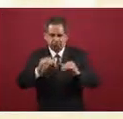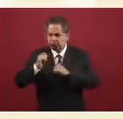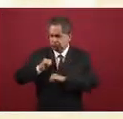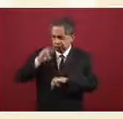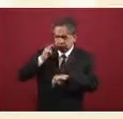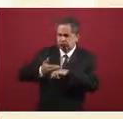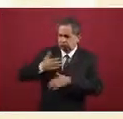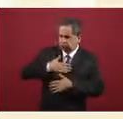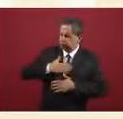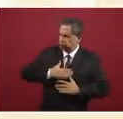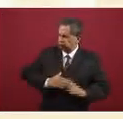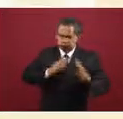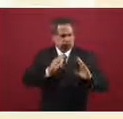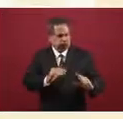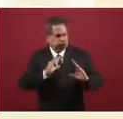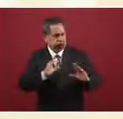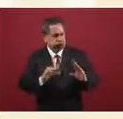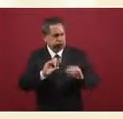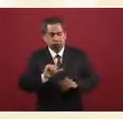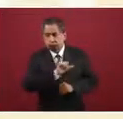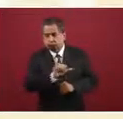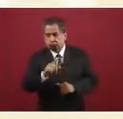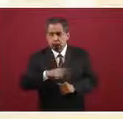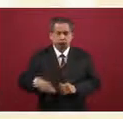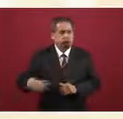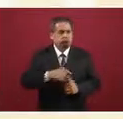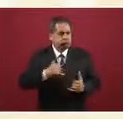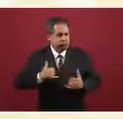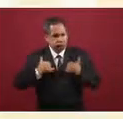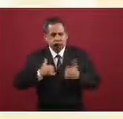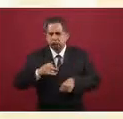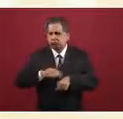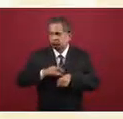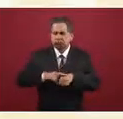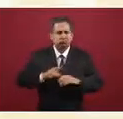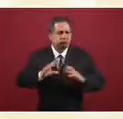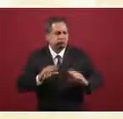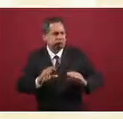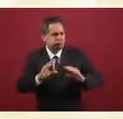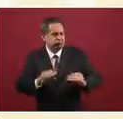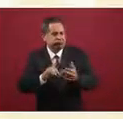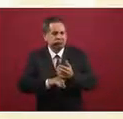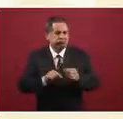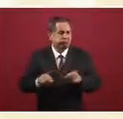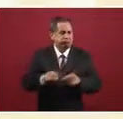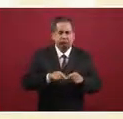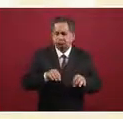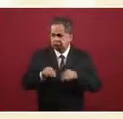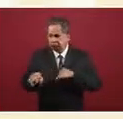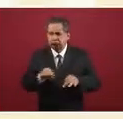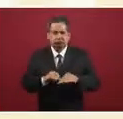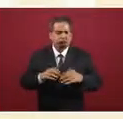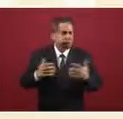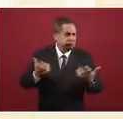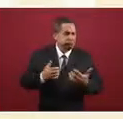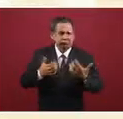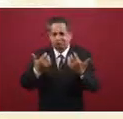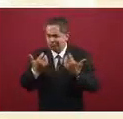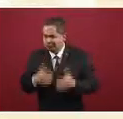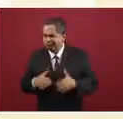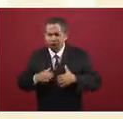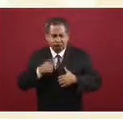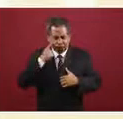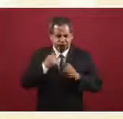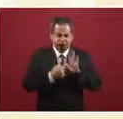enseñando a los jóvenes sobre sus oficios, sobre sus actividades, sobre sus empresas, talleres.